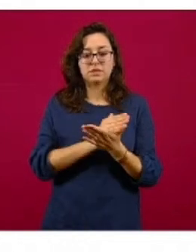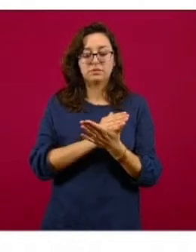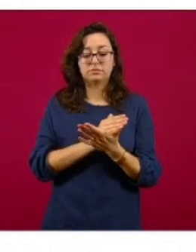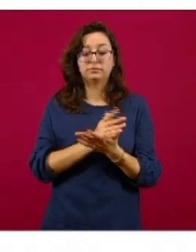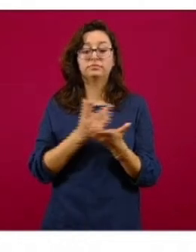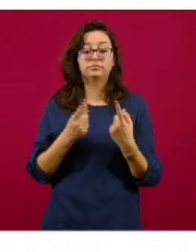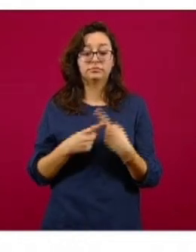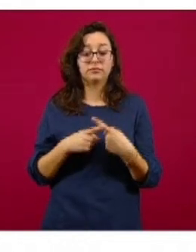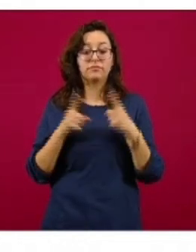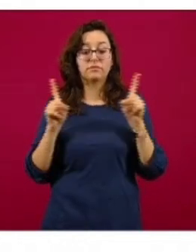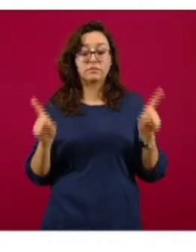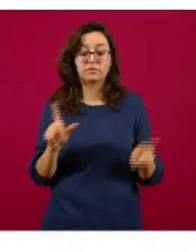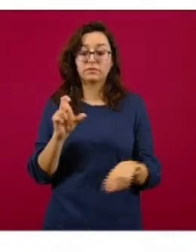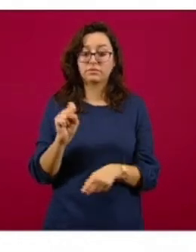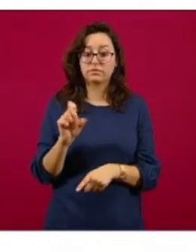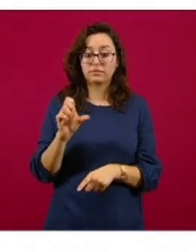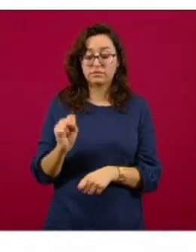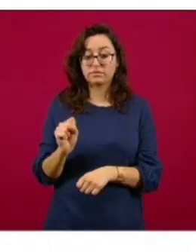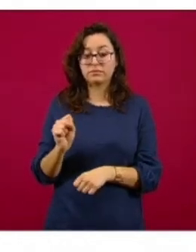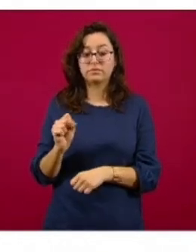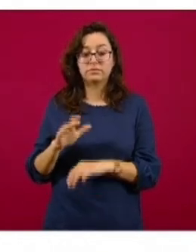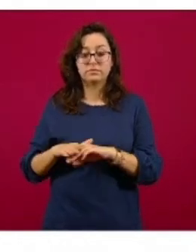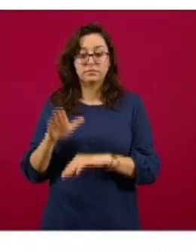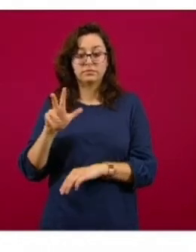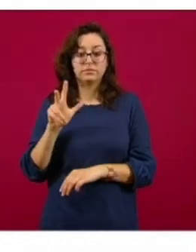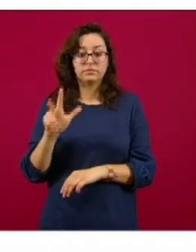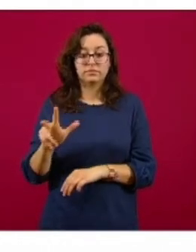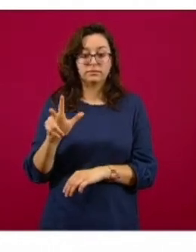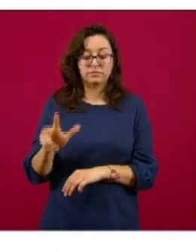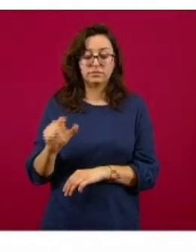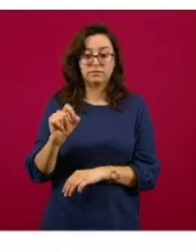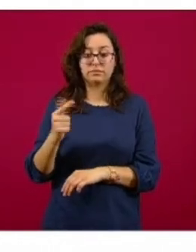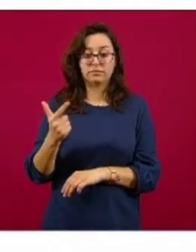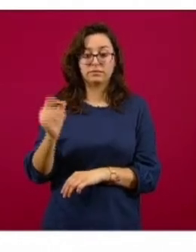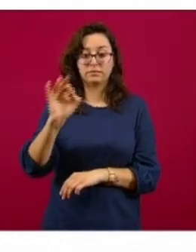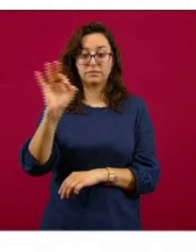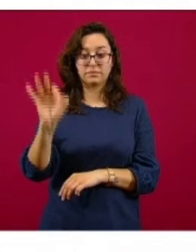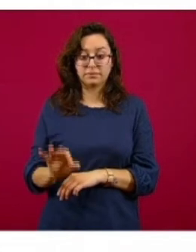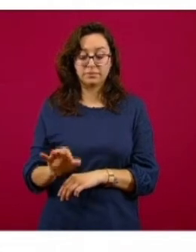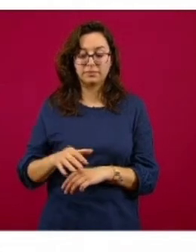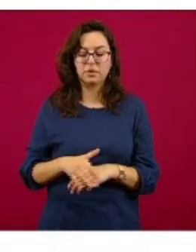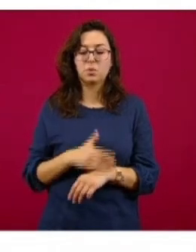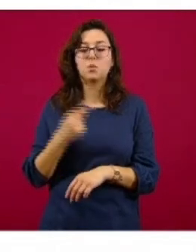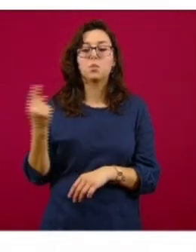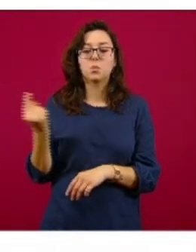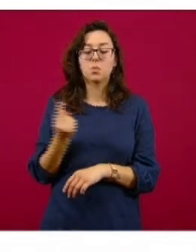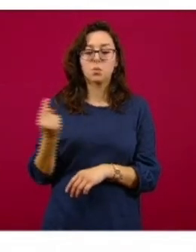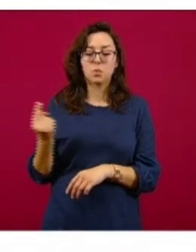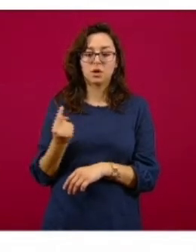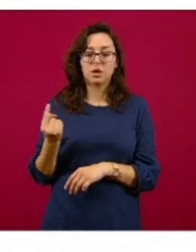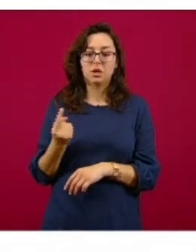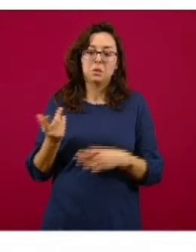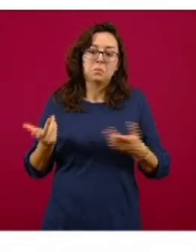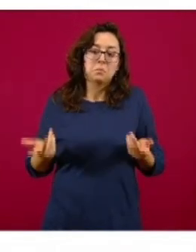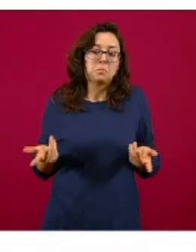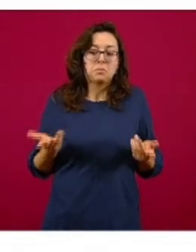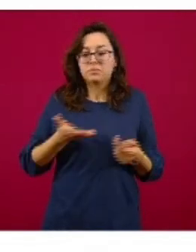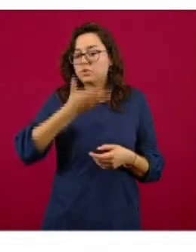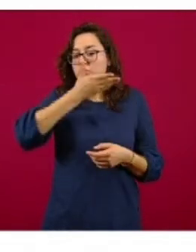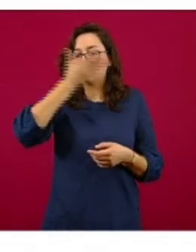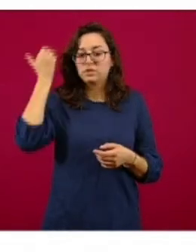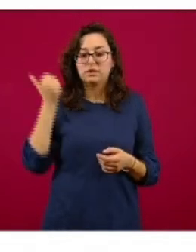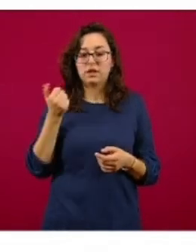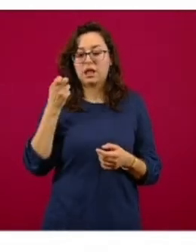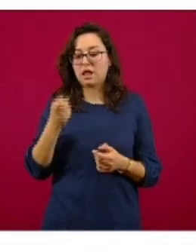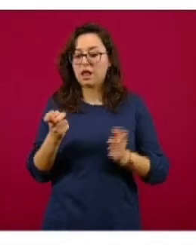que sí es distinto es el de 60 y más, 18.7%. ¿Por qué? No lo sabemos porque esta